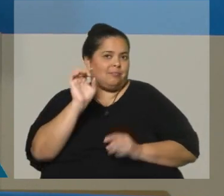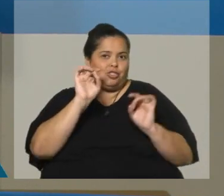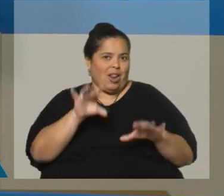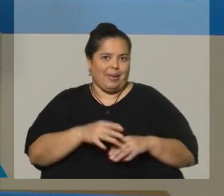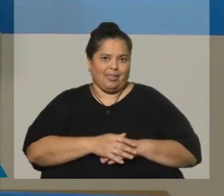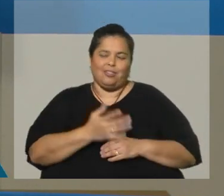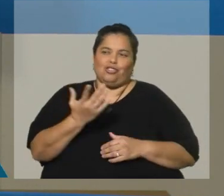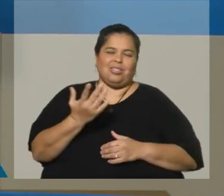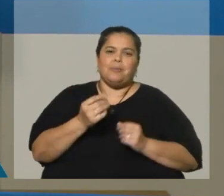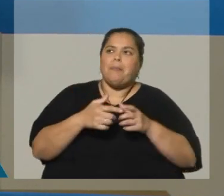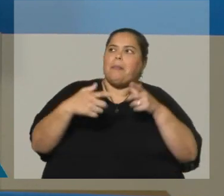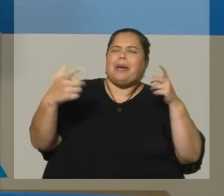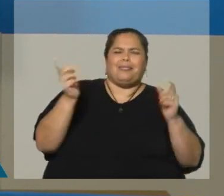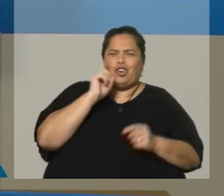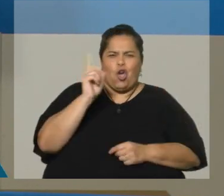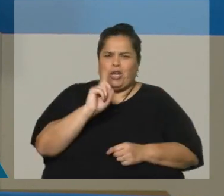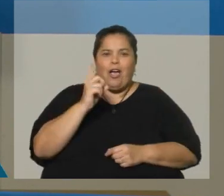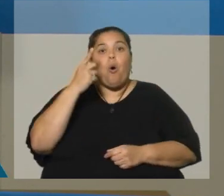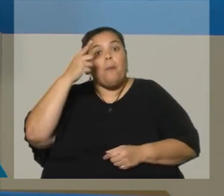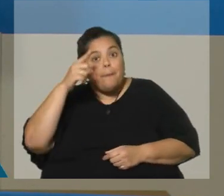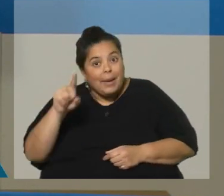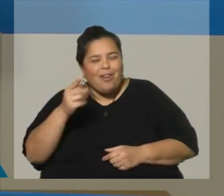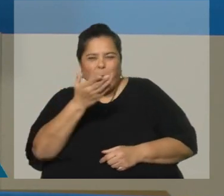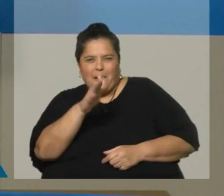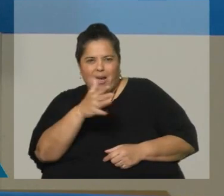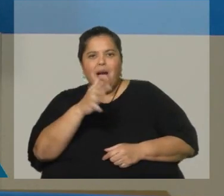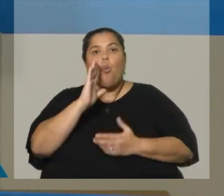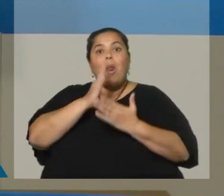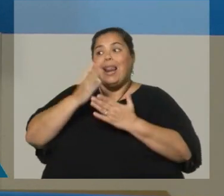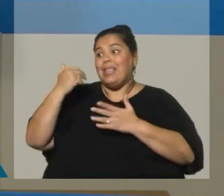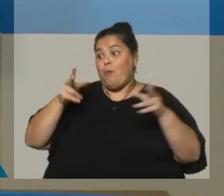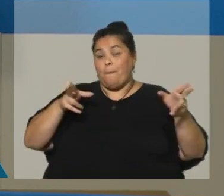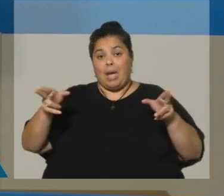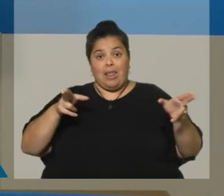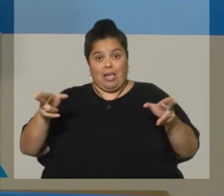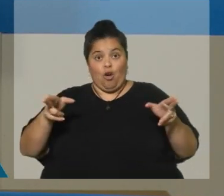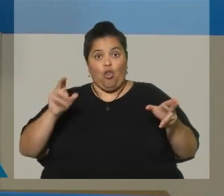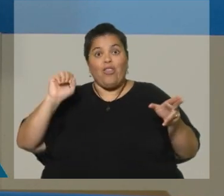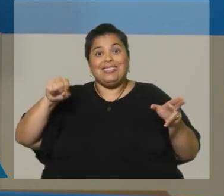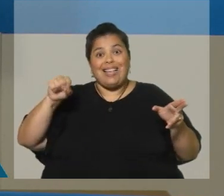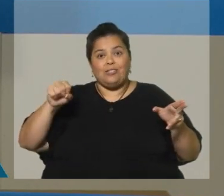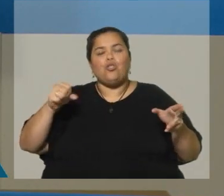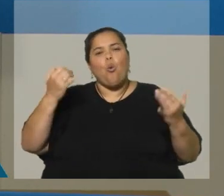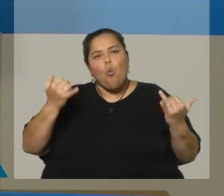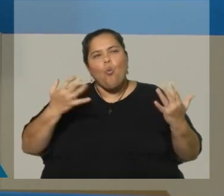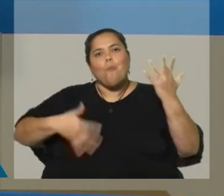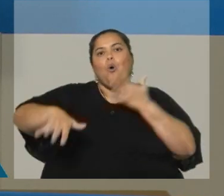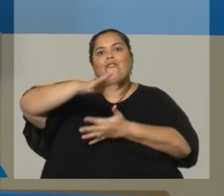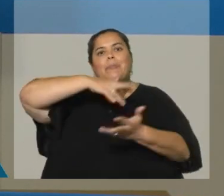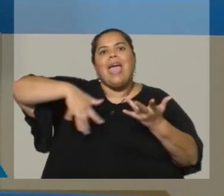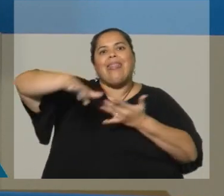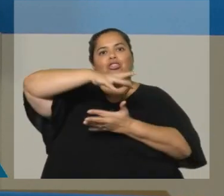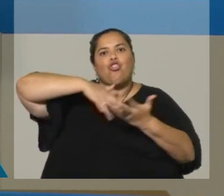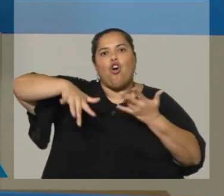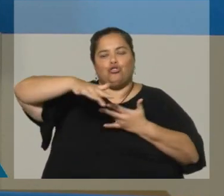pero sí creo que han habido, en el periodo intercensal último, movimientos importantes internos en el país. ¿Cómo